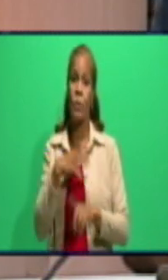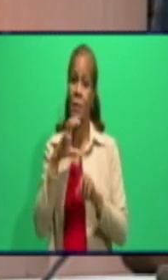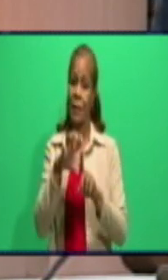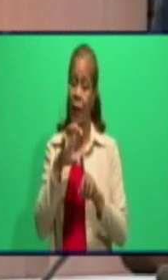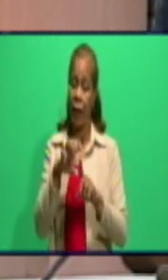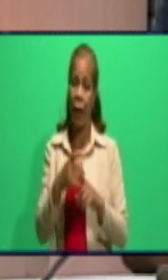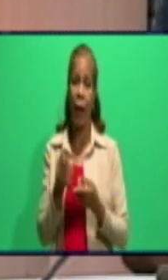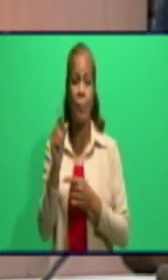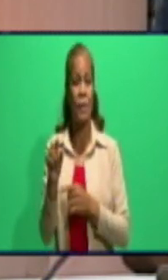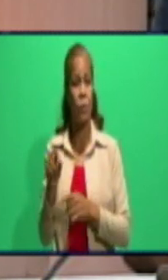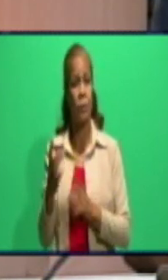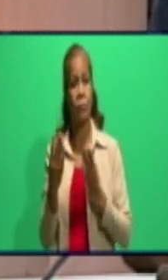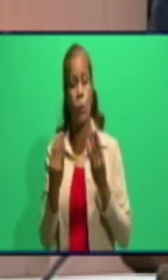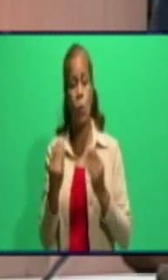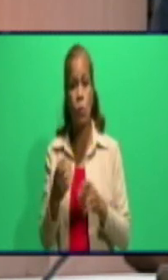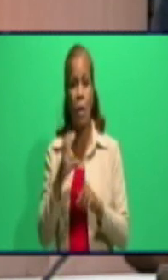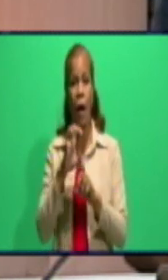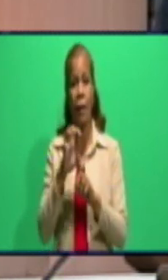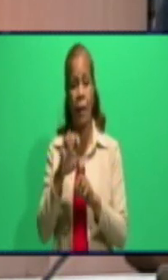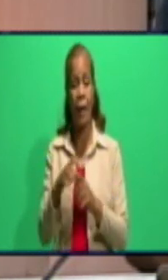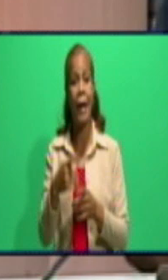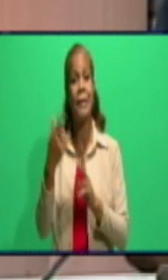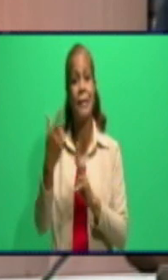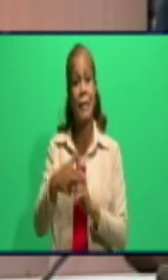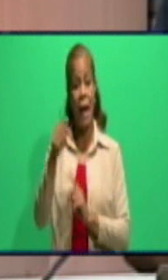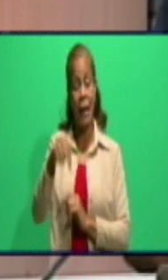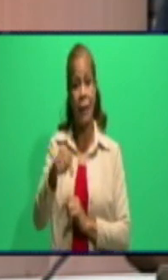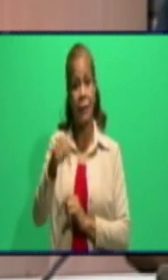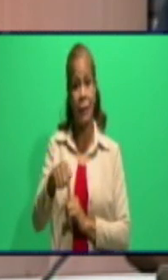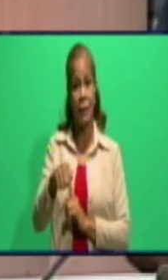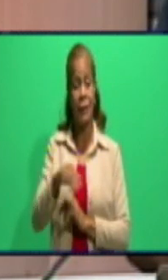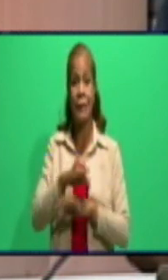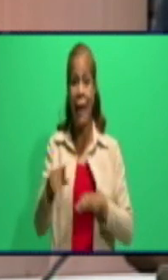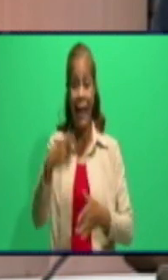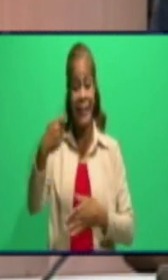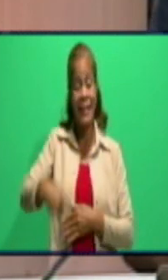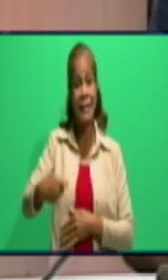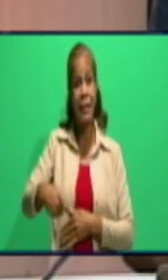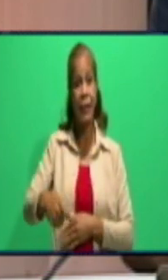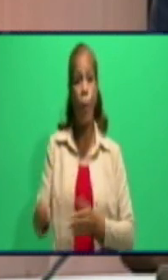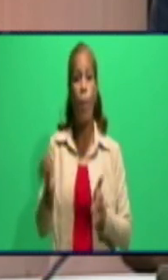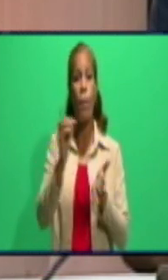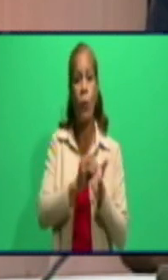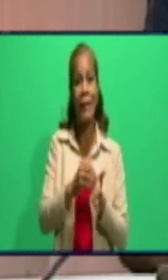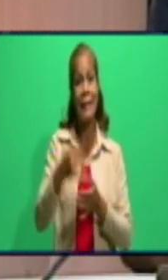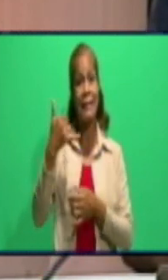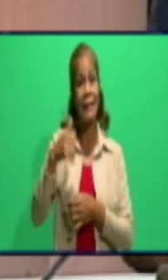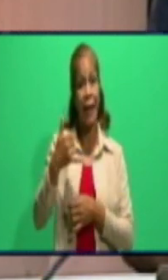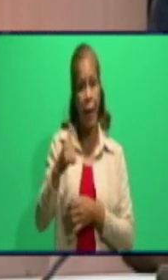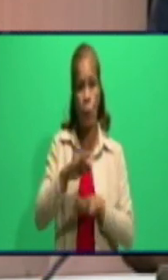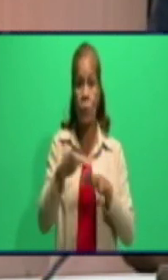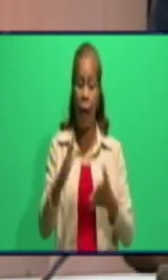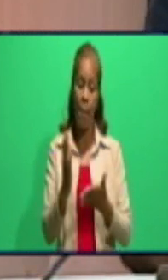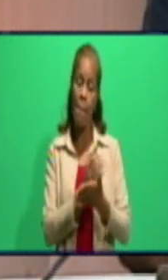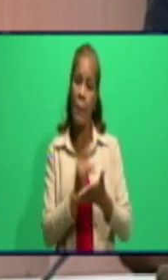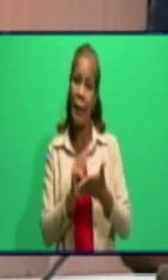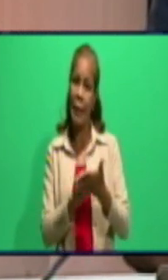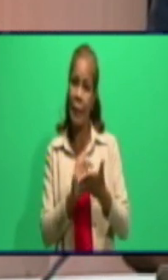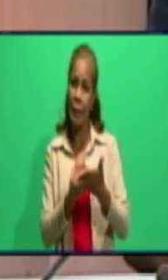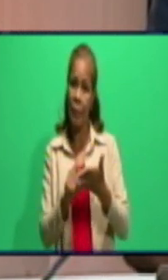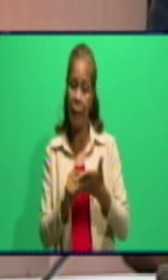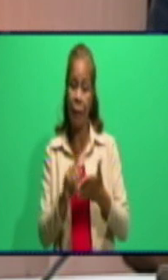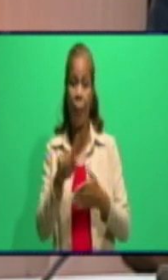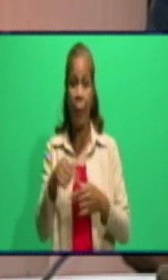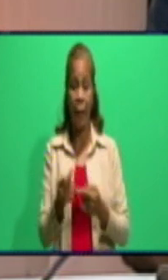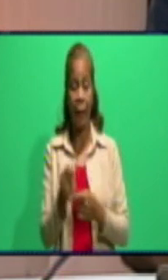explicó la decisión de poner el cigarro por la libreta, para que estos especuladores no puedan, por lo menos,